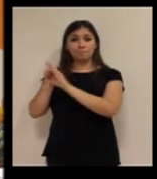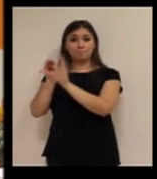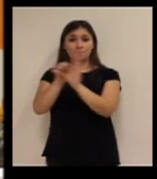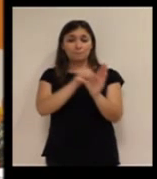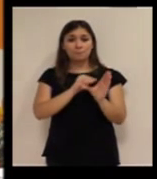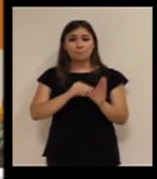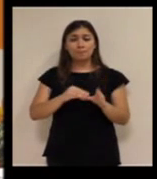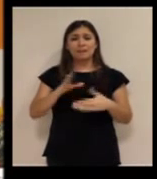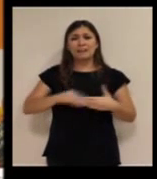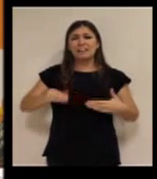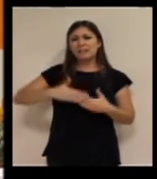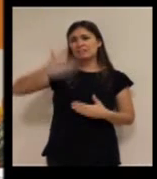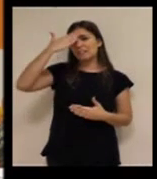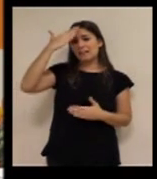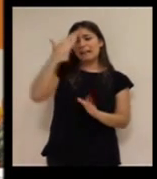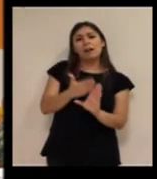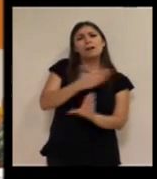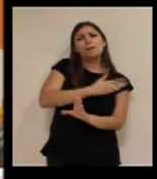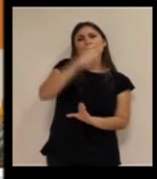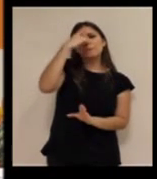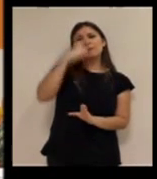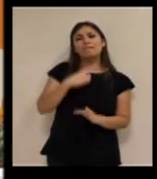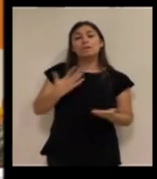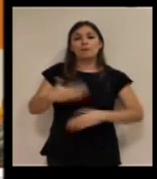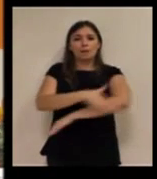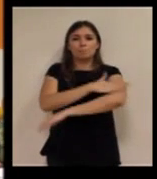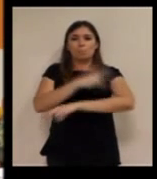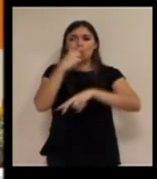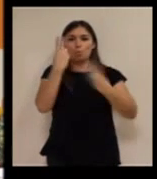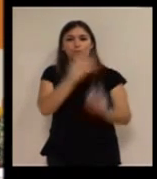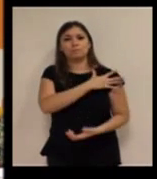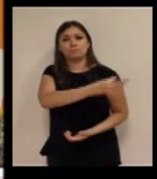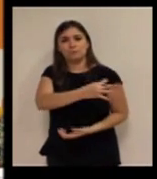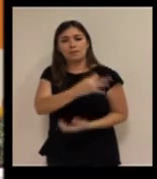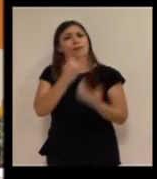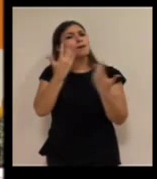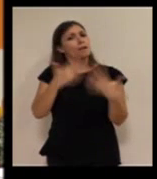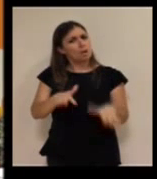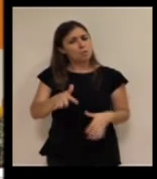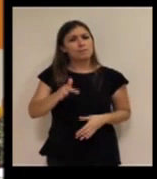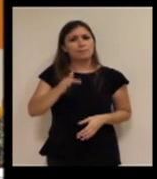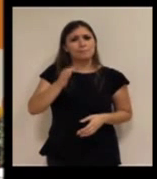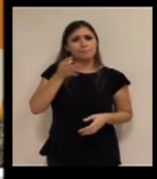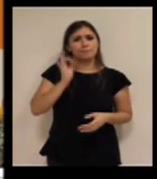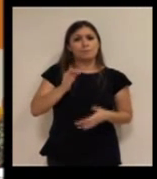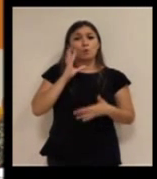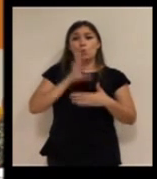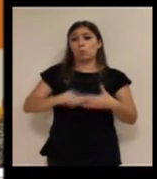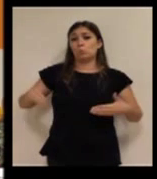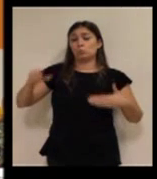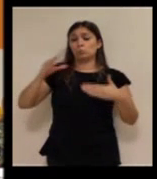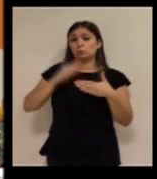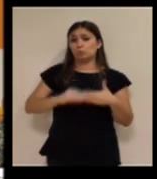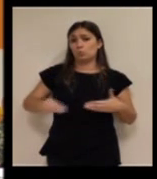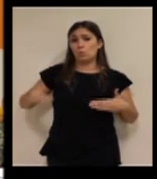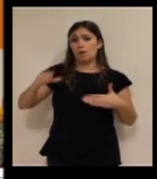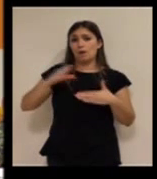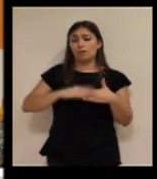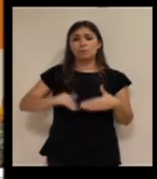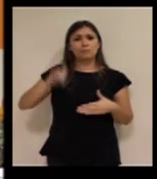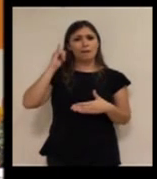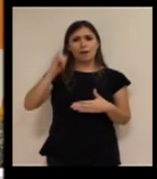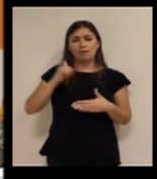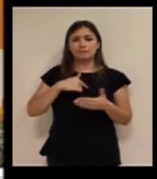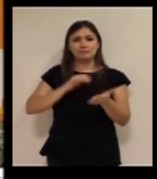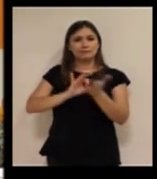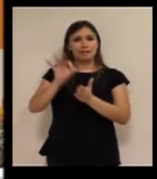Nuestro cliente principal hasta ahora ha sido la administración, aunque también tenemos usuarios a los que les